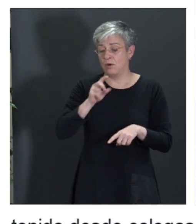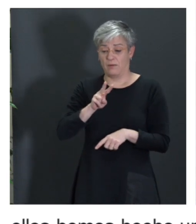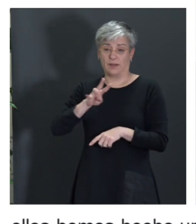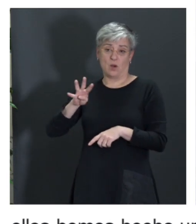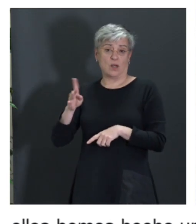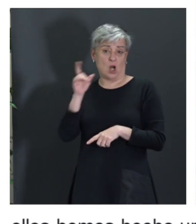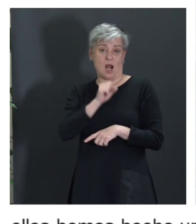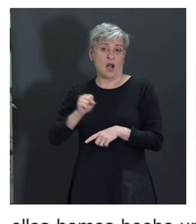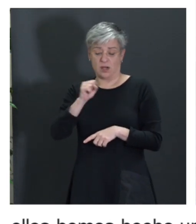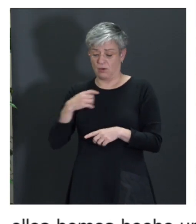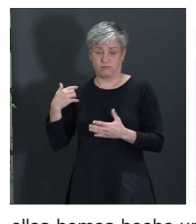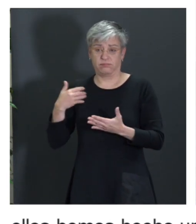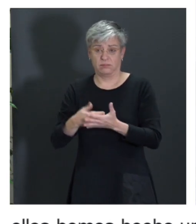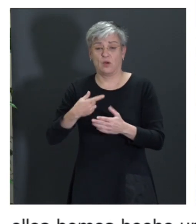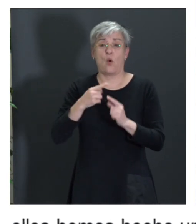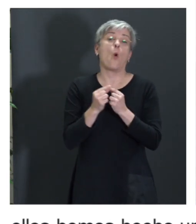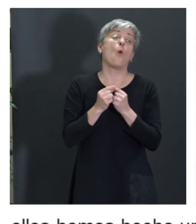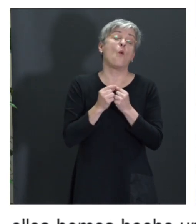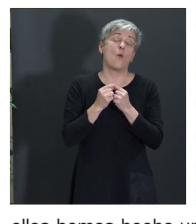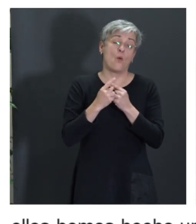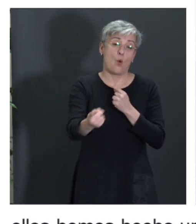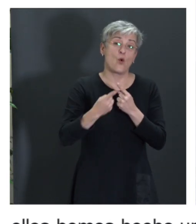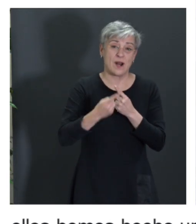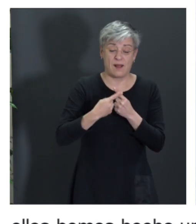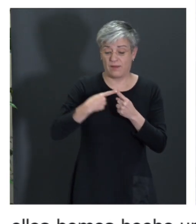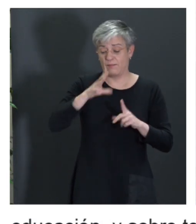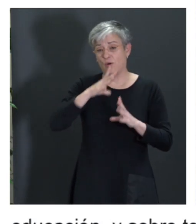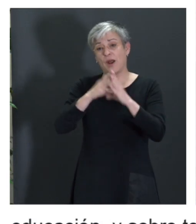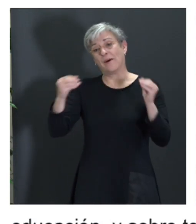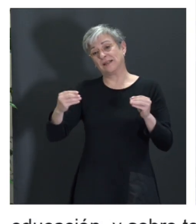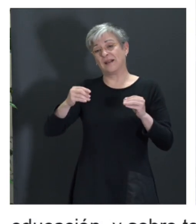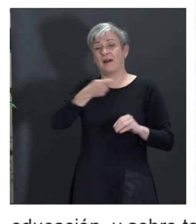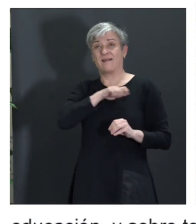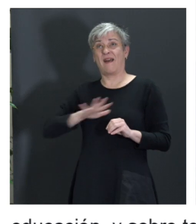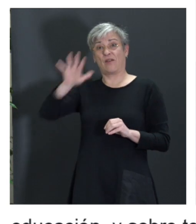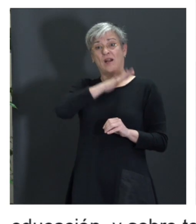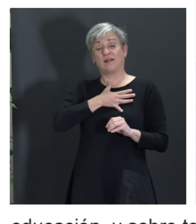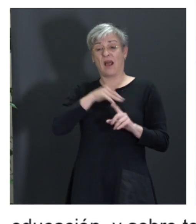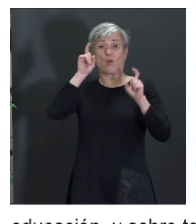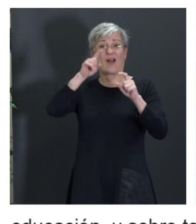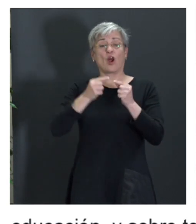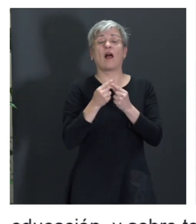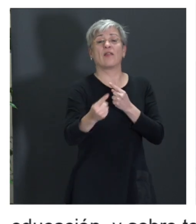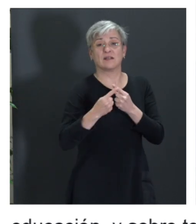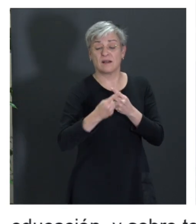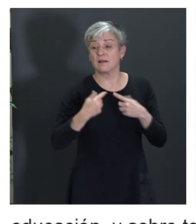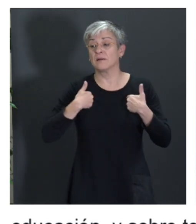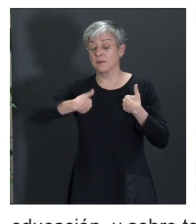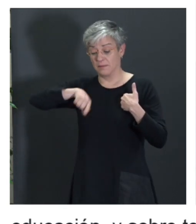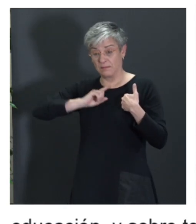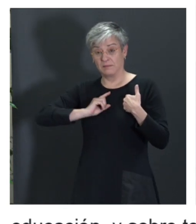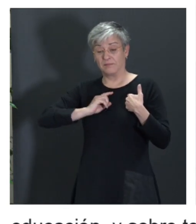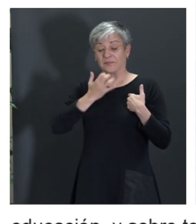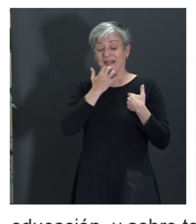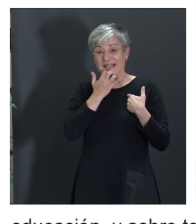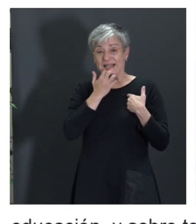años es, como ha dicho Rosa, la UNED, que es la Universidad Nacional de Educación a Distancia y entonces, pues, prácticamente, pues, si alguien